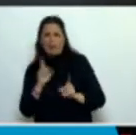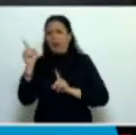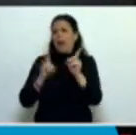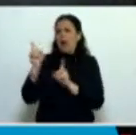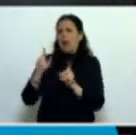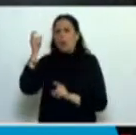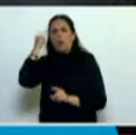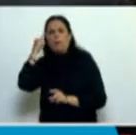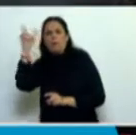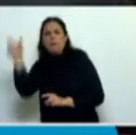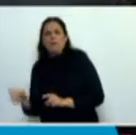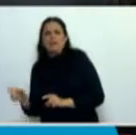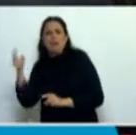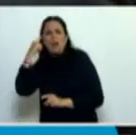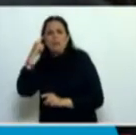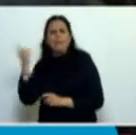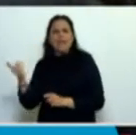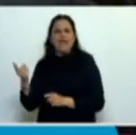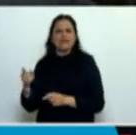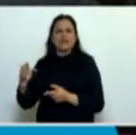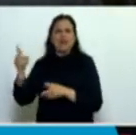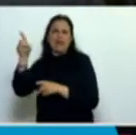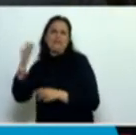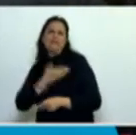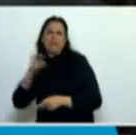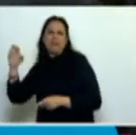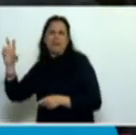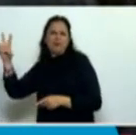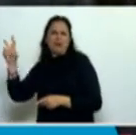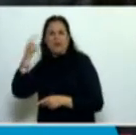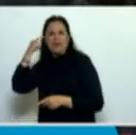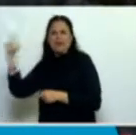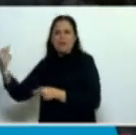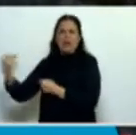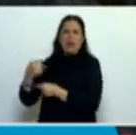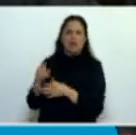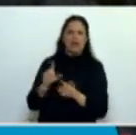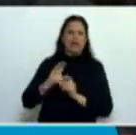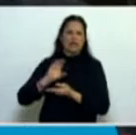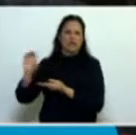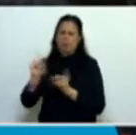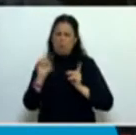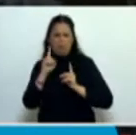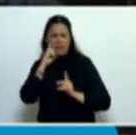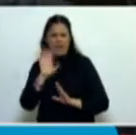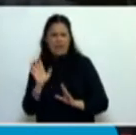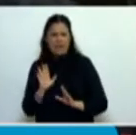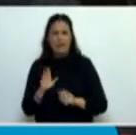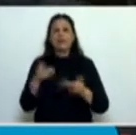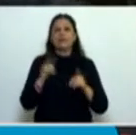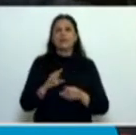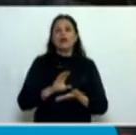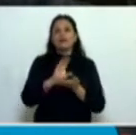algún miembro del bloque oficialista, sino también con los subsidios de empresas, tales como los subsidios de